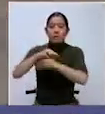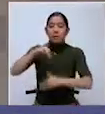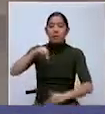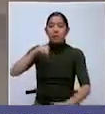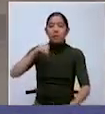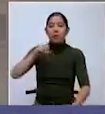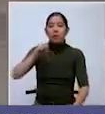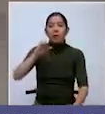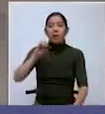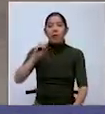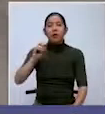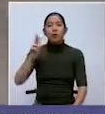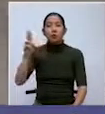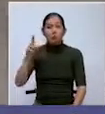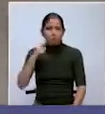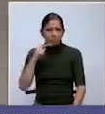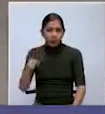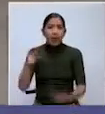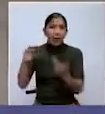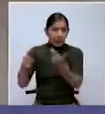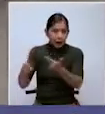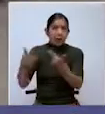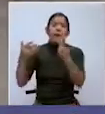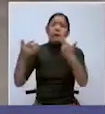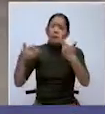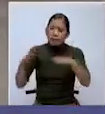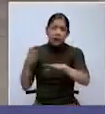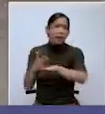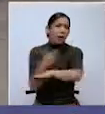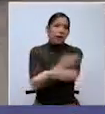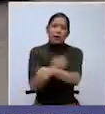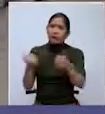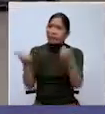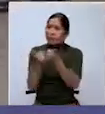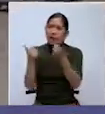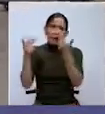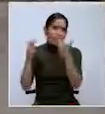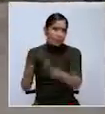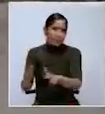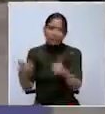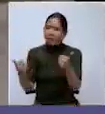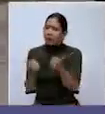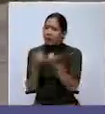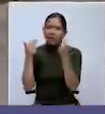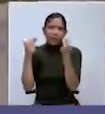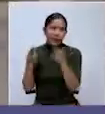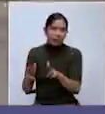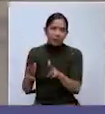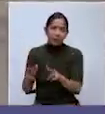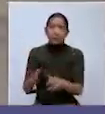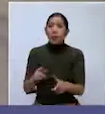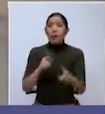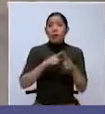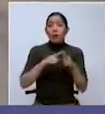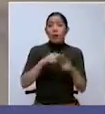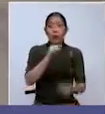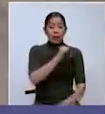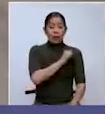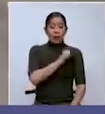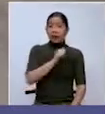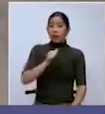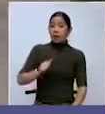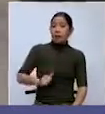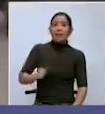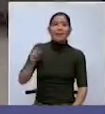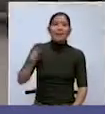Es una esquina en la que ya hubo accidentes. En ese sentido, la alcaldía va a tener que movilizarse para poner señalización y